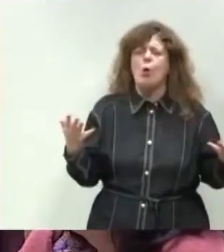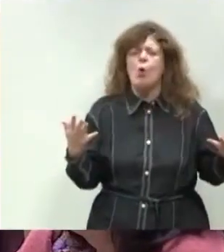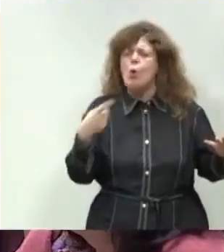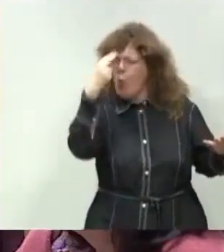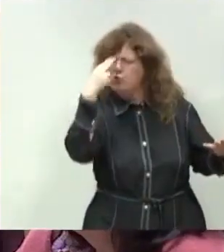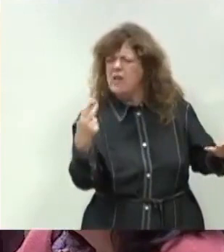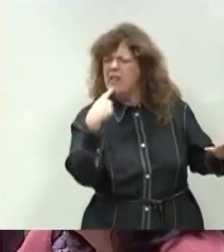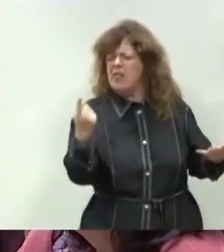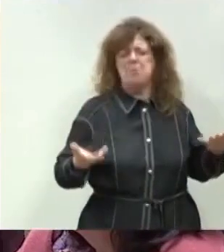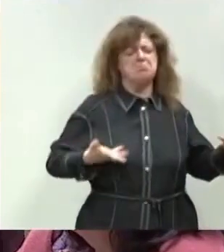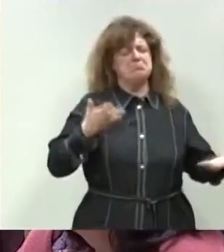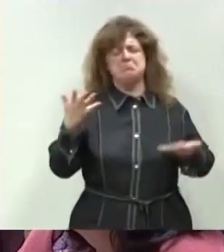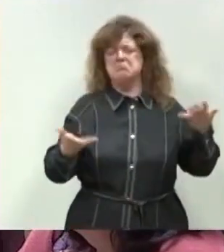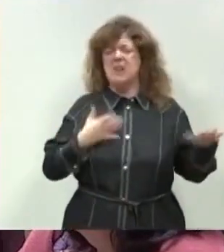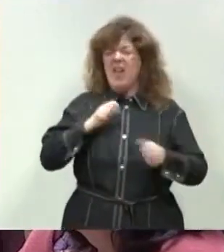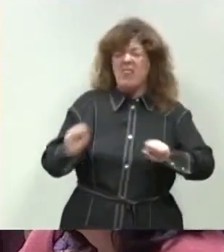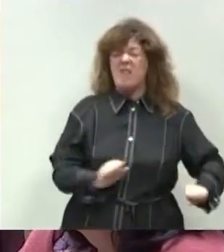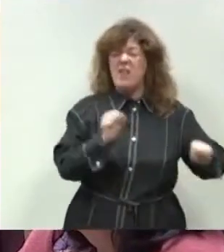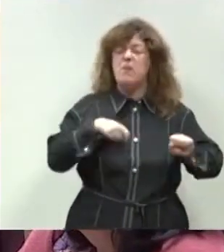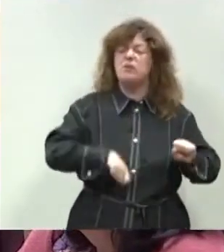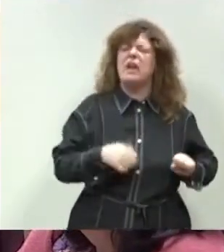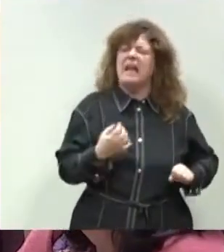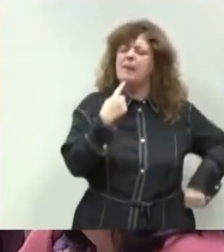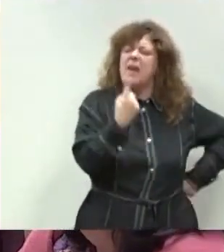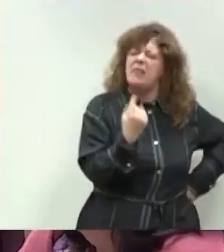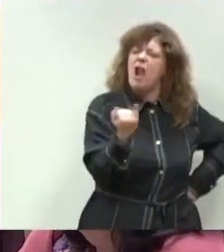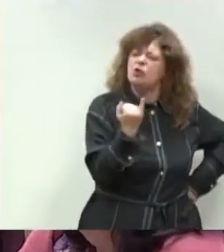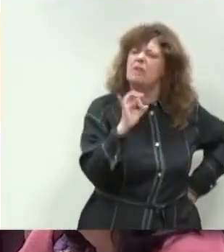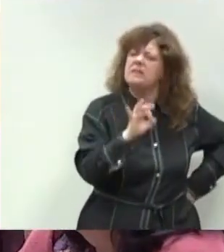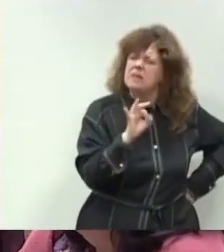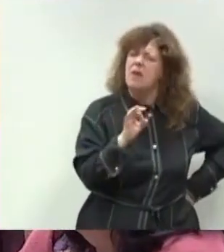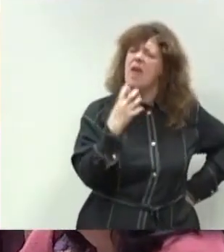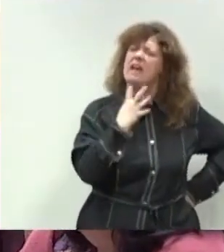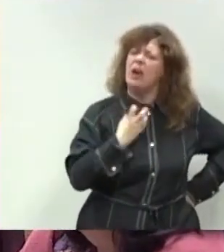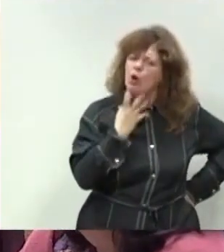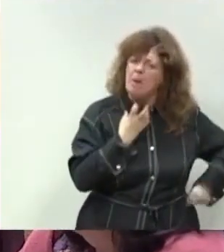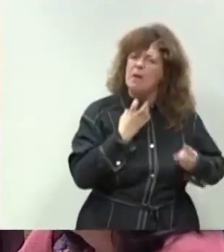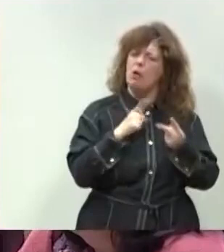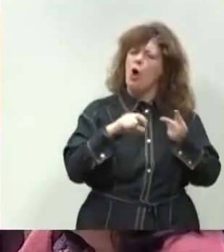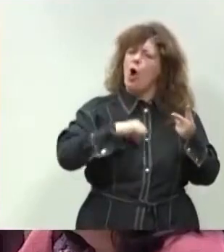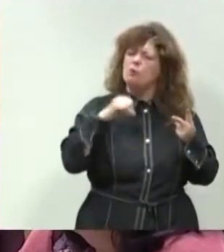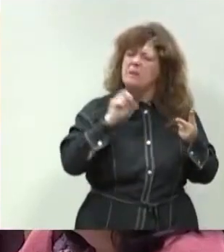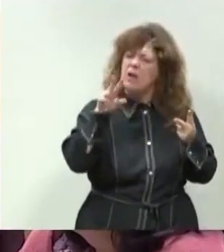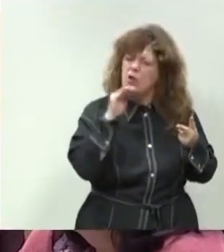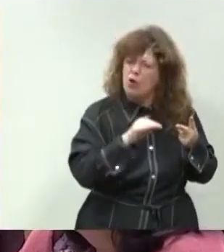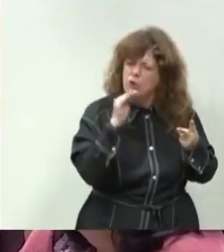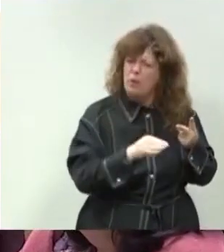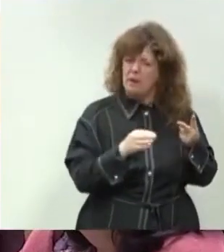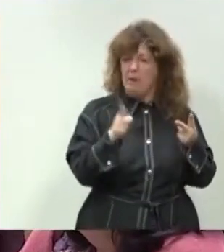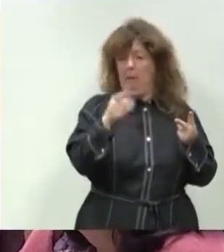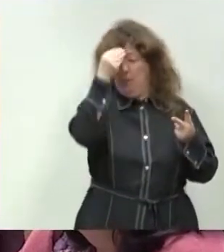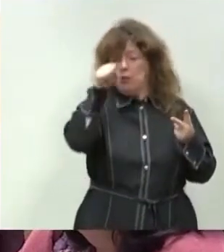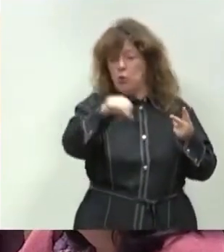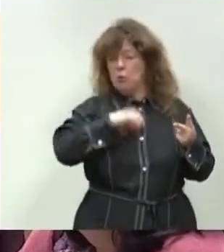presume de defender a los profesionales, ¿qué le va a decir a los jefes de servicio de Gregorio Marañón de su hospital 12 de octubre? No se genere usted